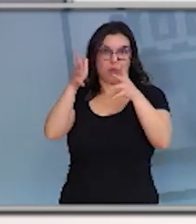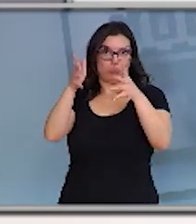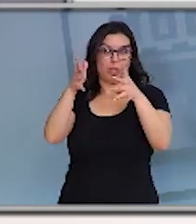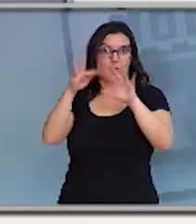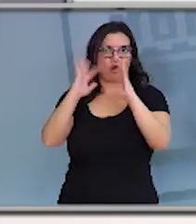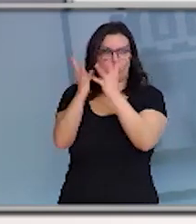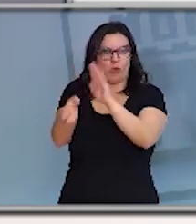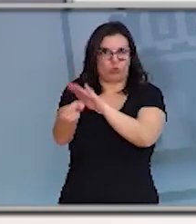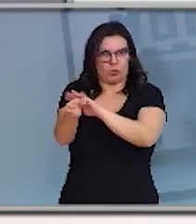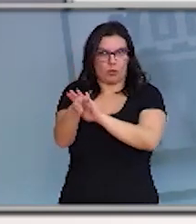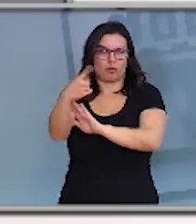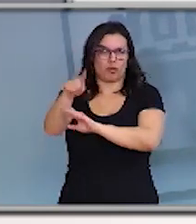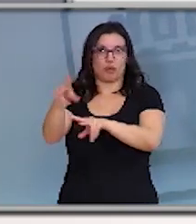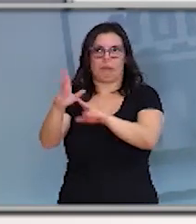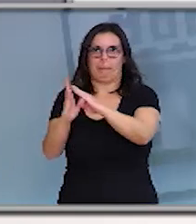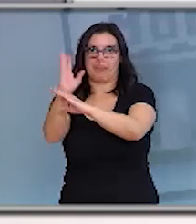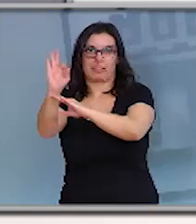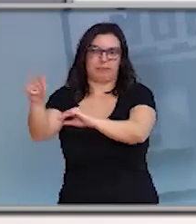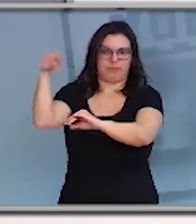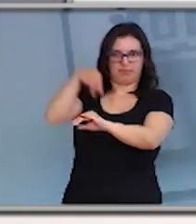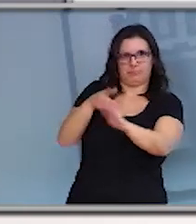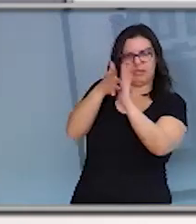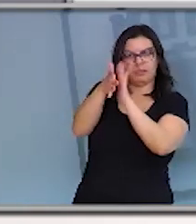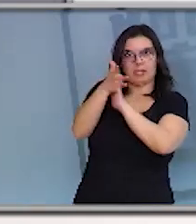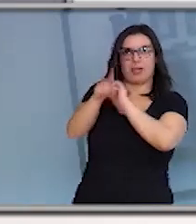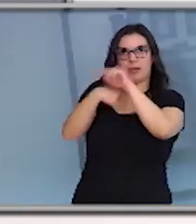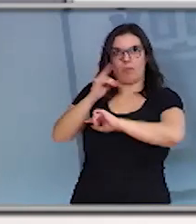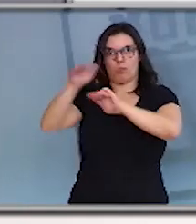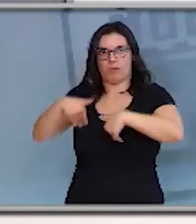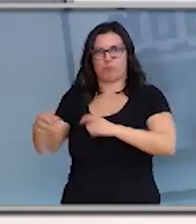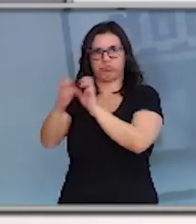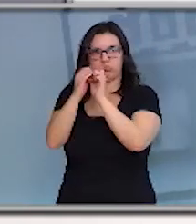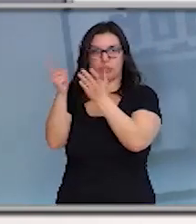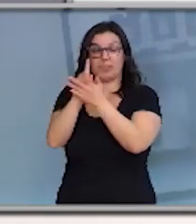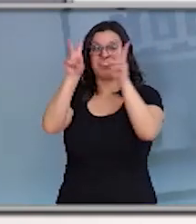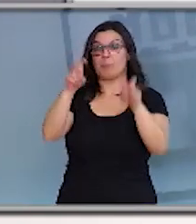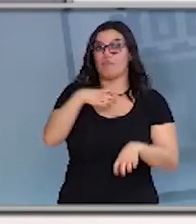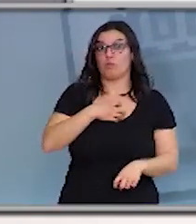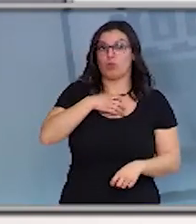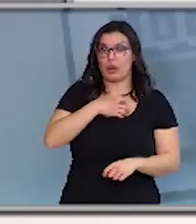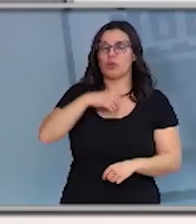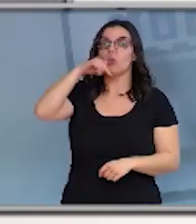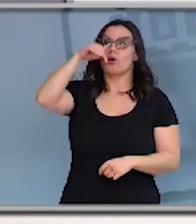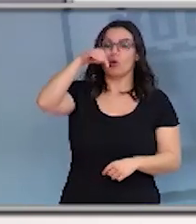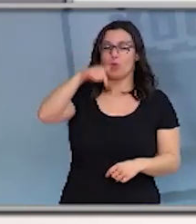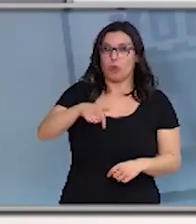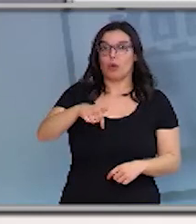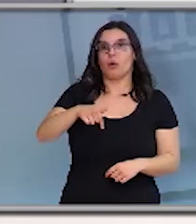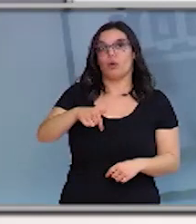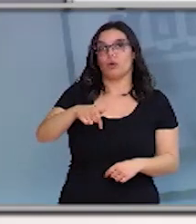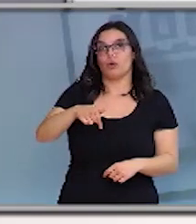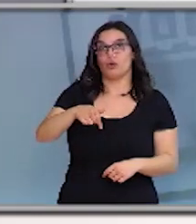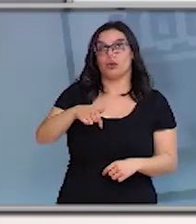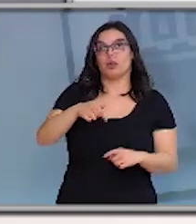para anunciar esta petición y anunciar estas medidas y respecto de los empleados públicos se lo vamos a comunicar a todos